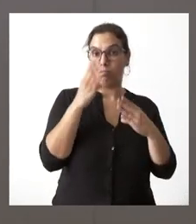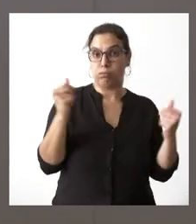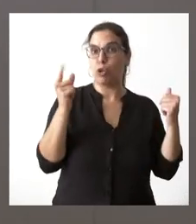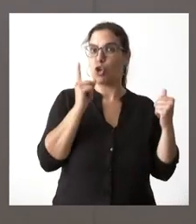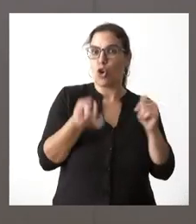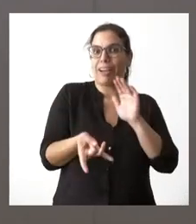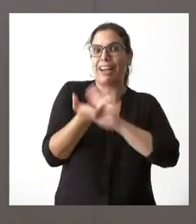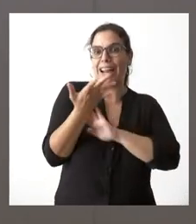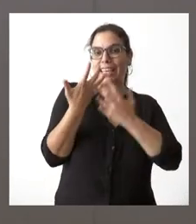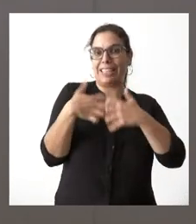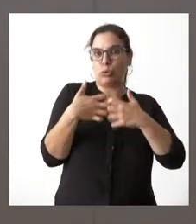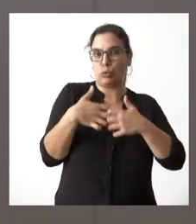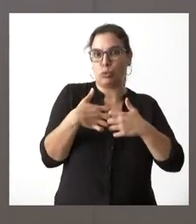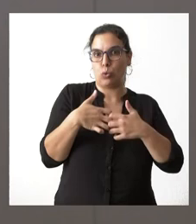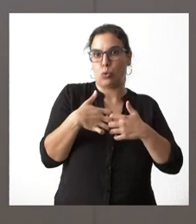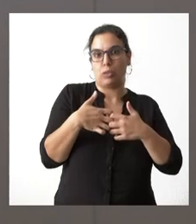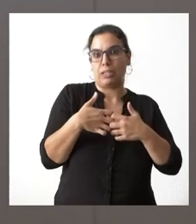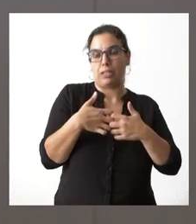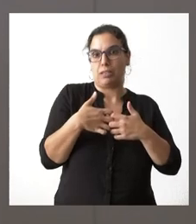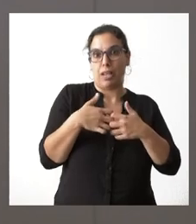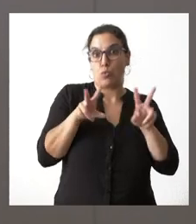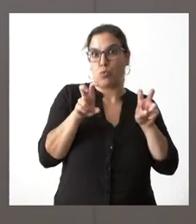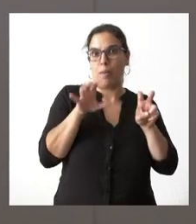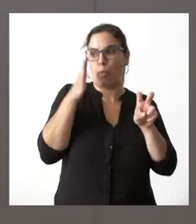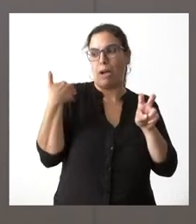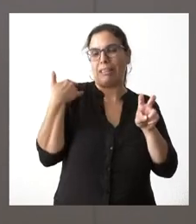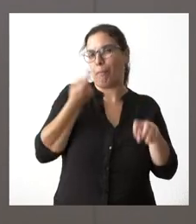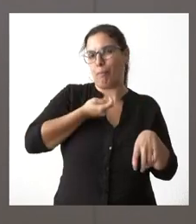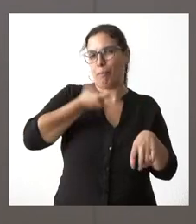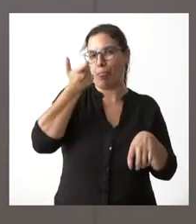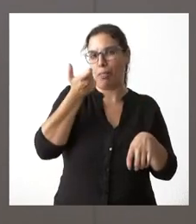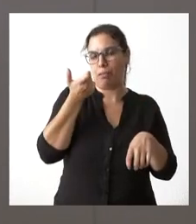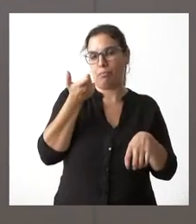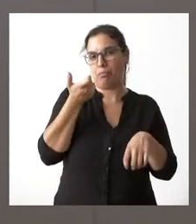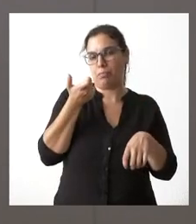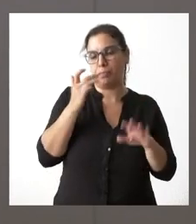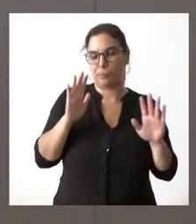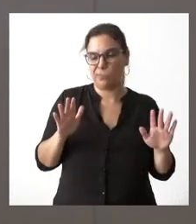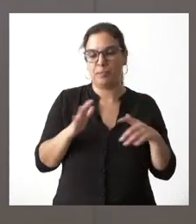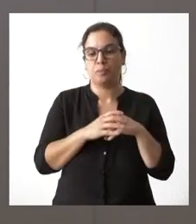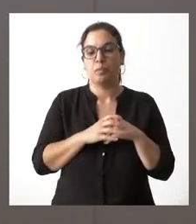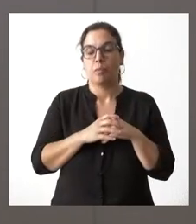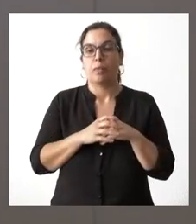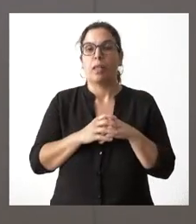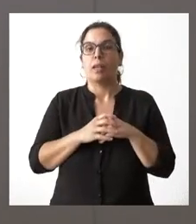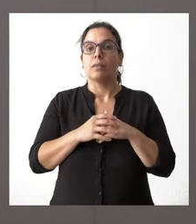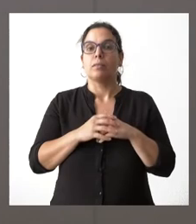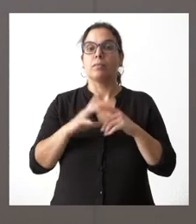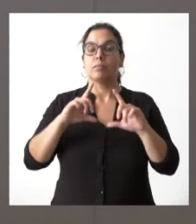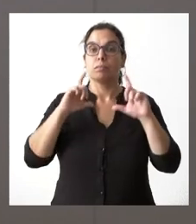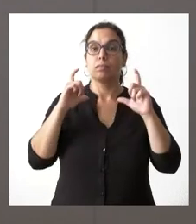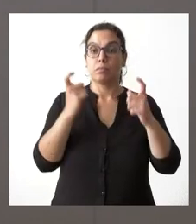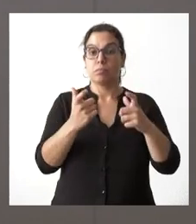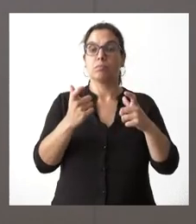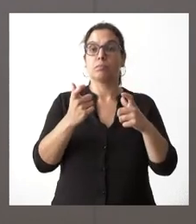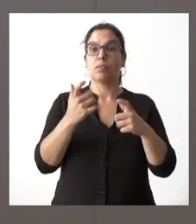industria donde fue escasa la que hubo en su momento si es que alguna hubiese en ese territorio fue muy bien recibido por parte de